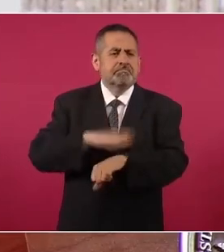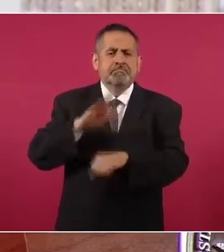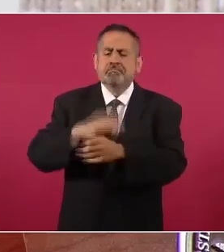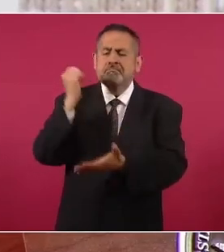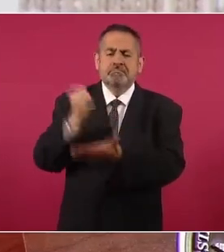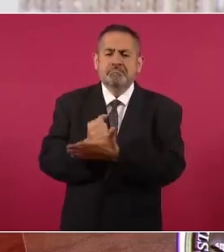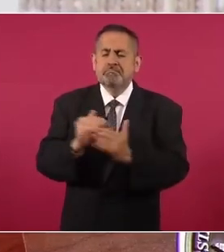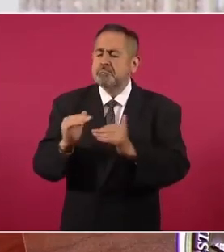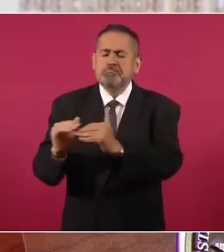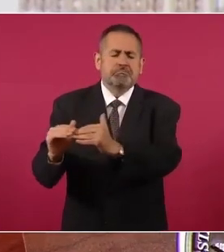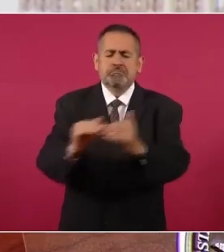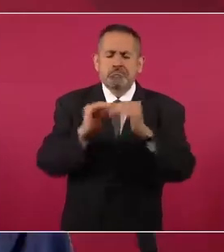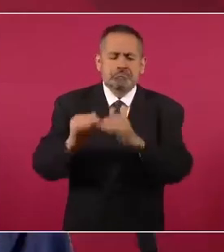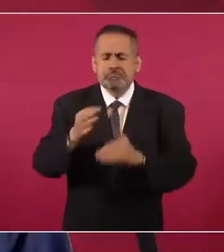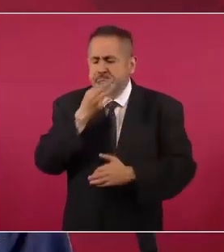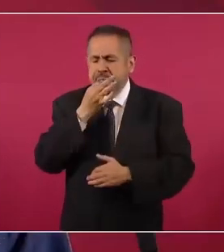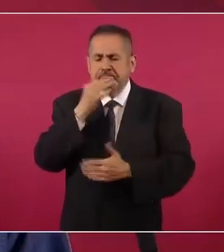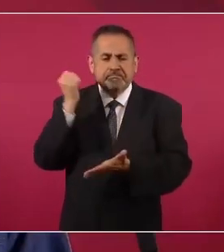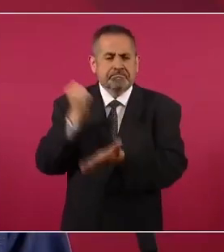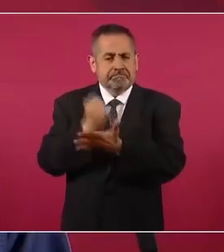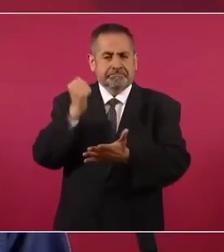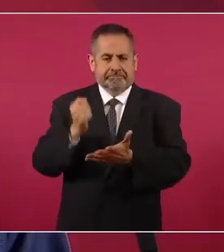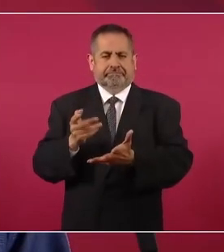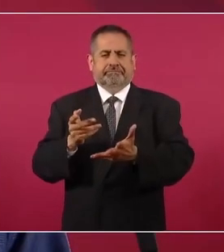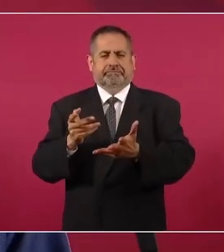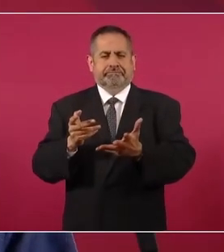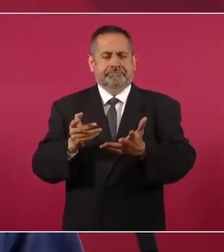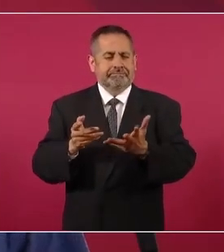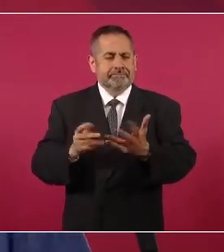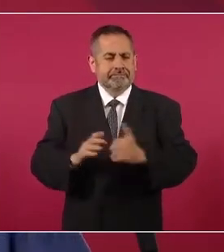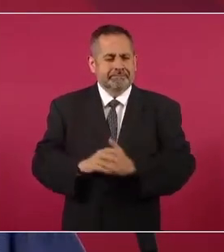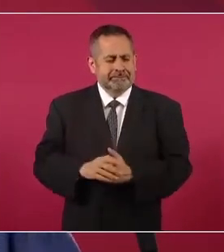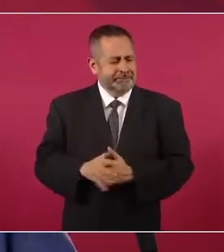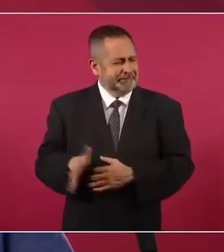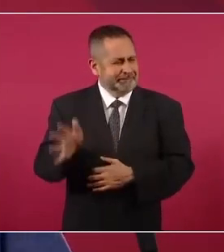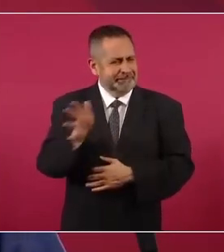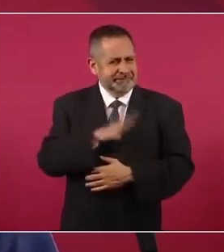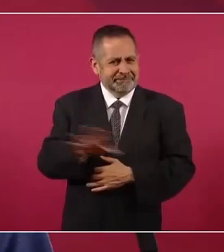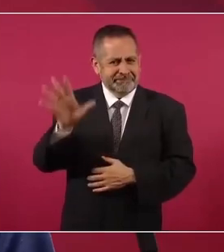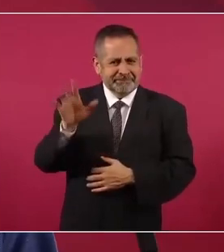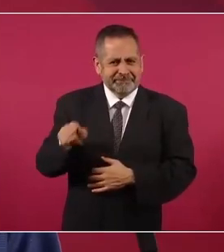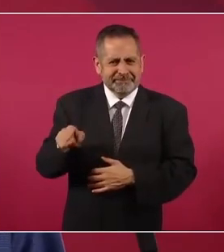increíble,